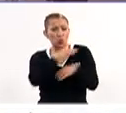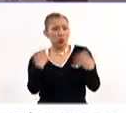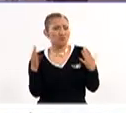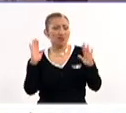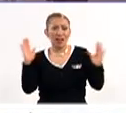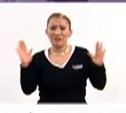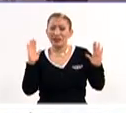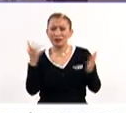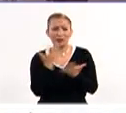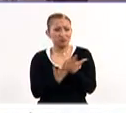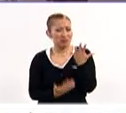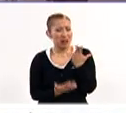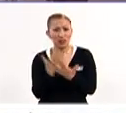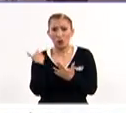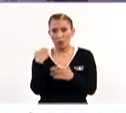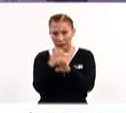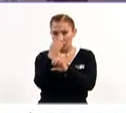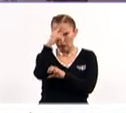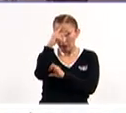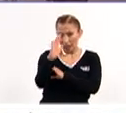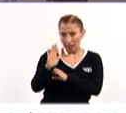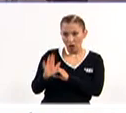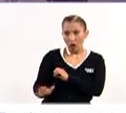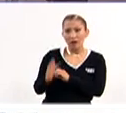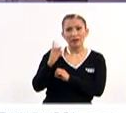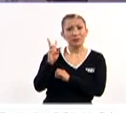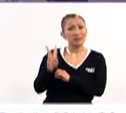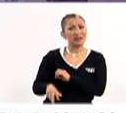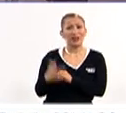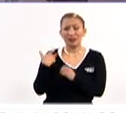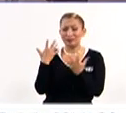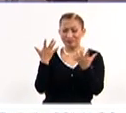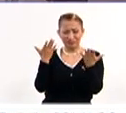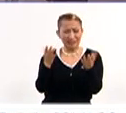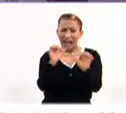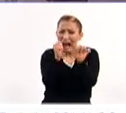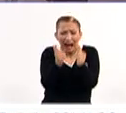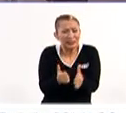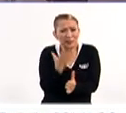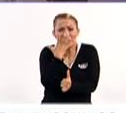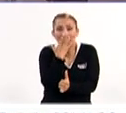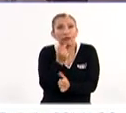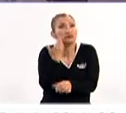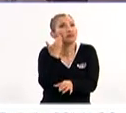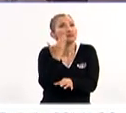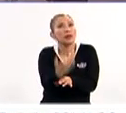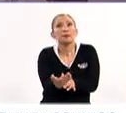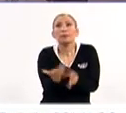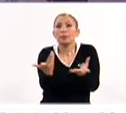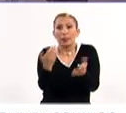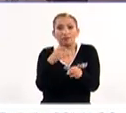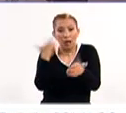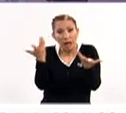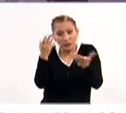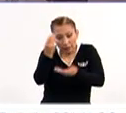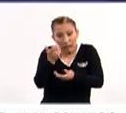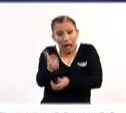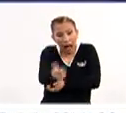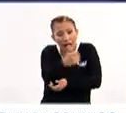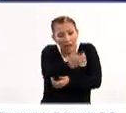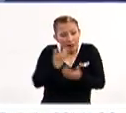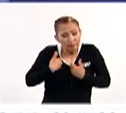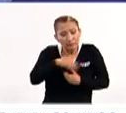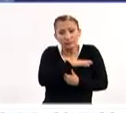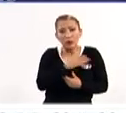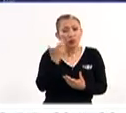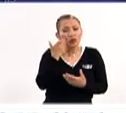maravillosa, esto es mucho del Estado de México y son verdaderas piezas de arte, o sea, se tardan su buen tiempo en hacer cada uno de los